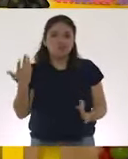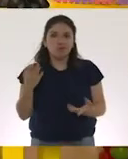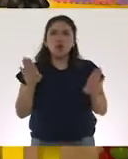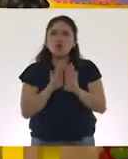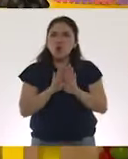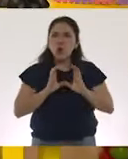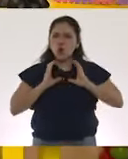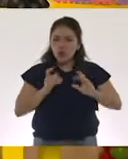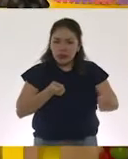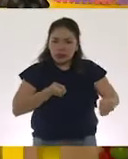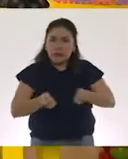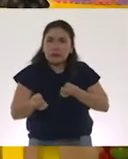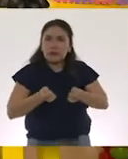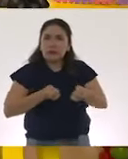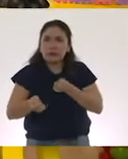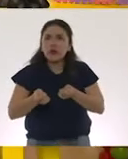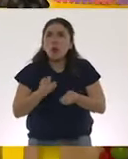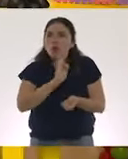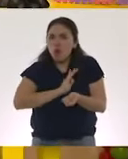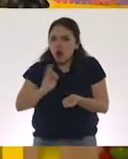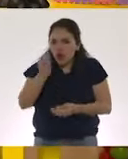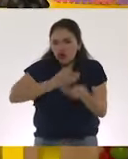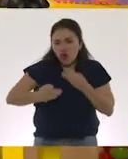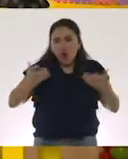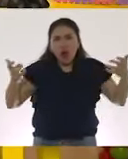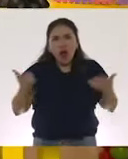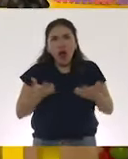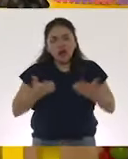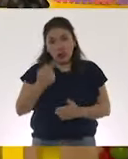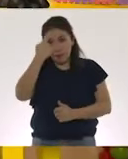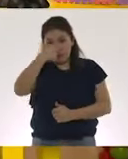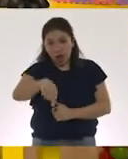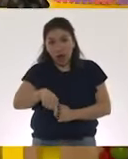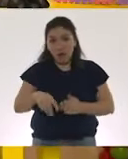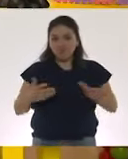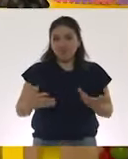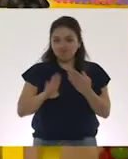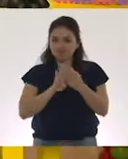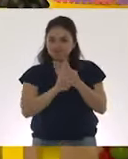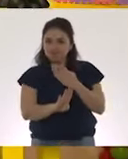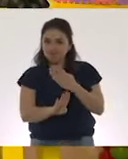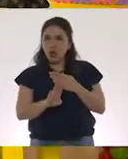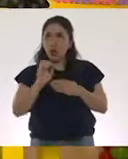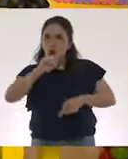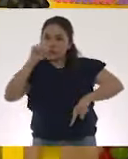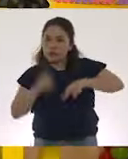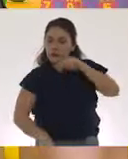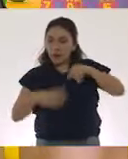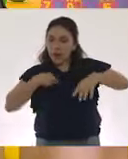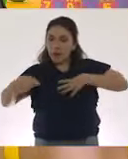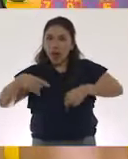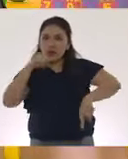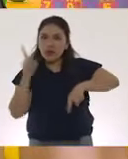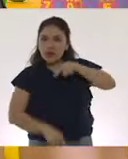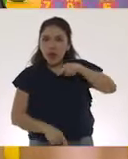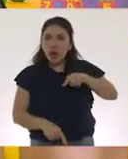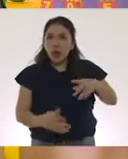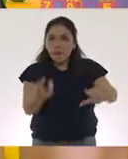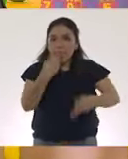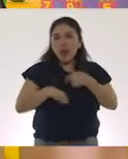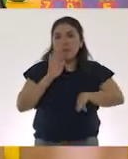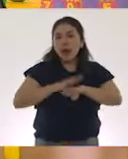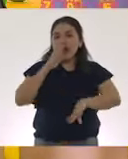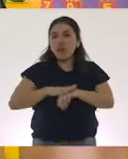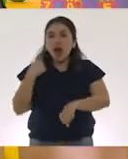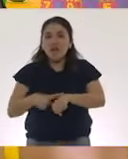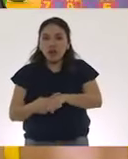medidas, entonces, que podemos tomar para contrarrestar este contagio y la cantidad de casos graves,